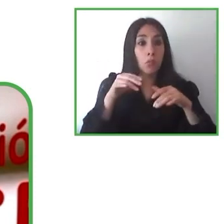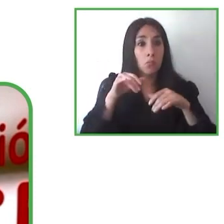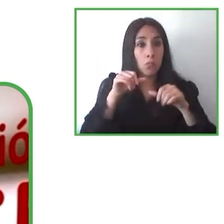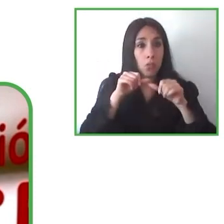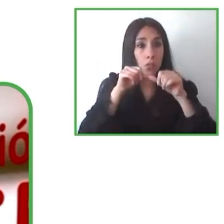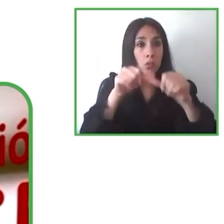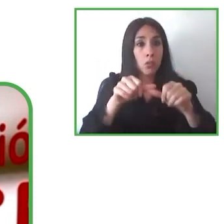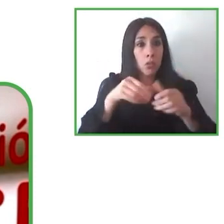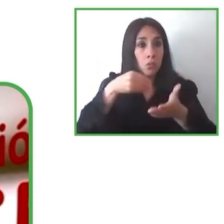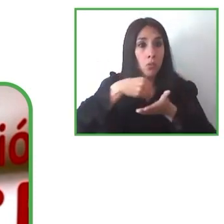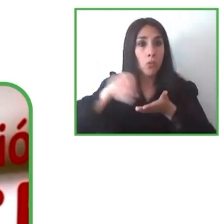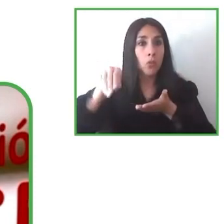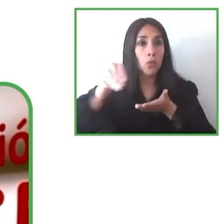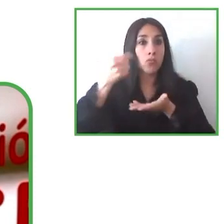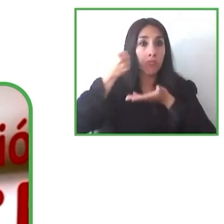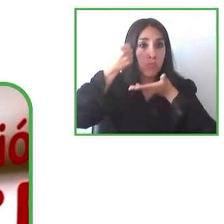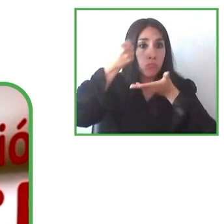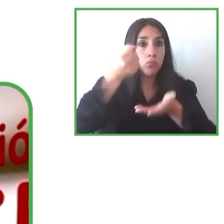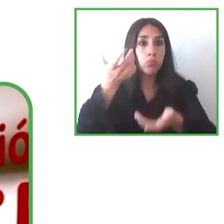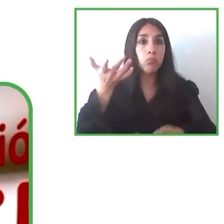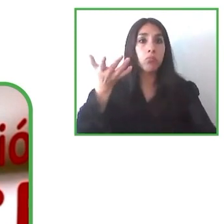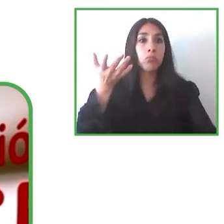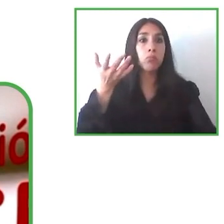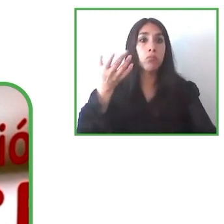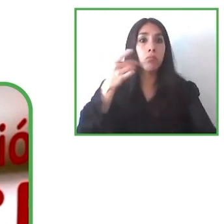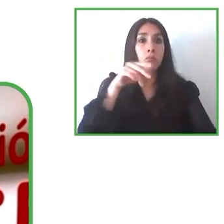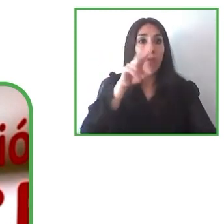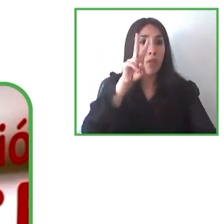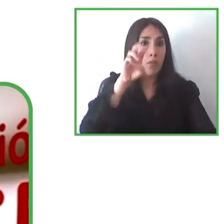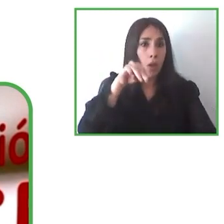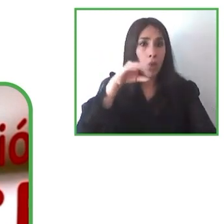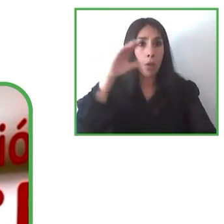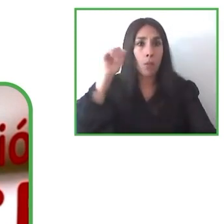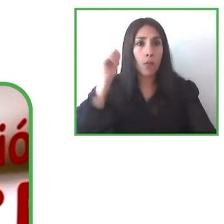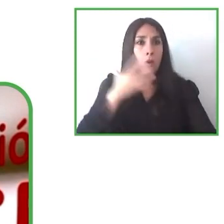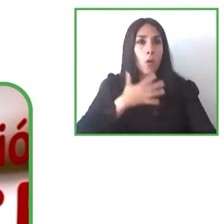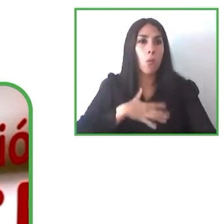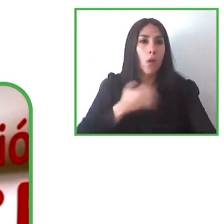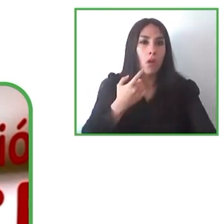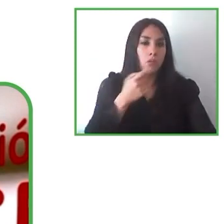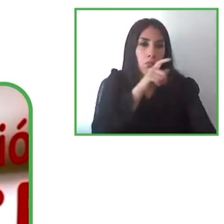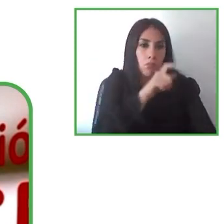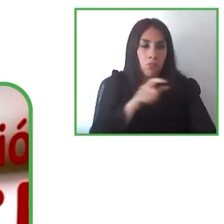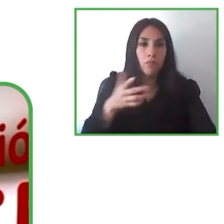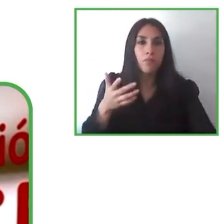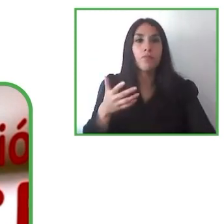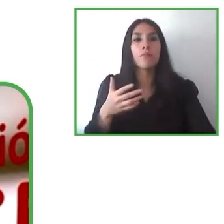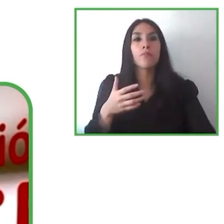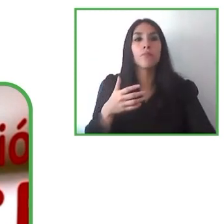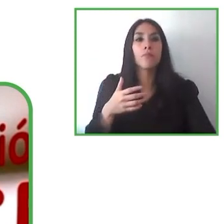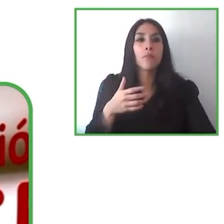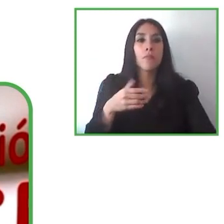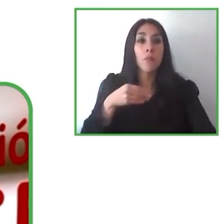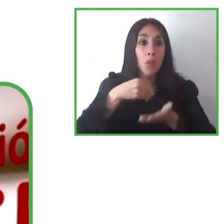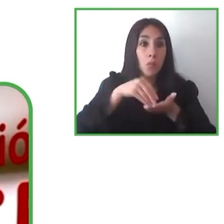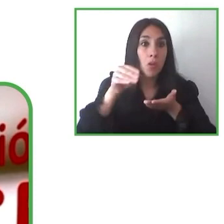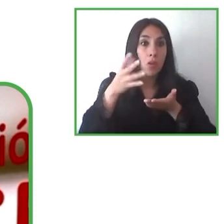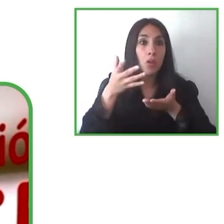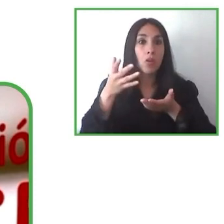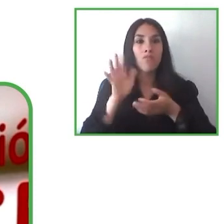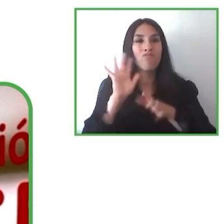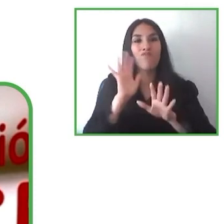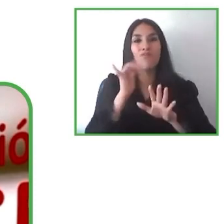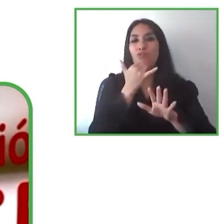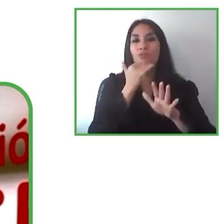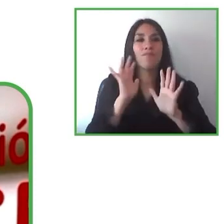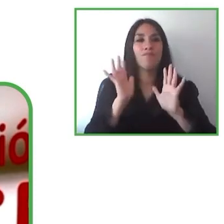y las usuarias finales paguen por nada ya que para nosotros para la escuela de gente la